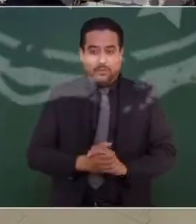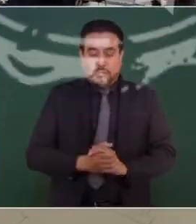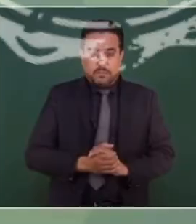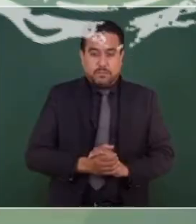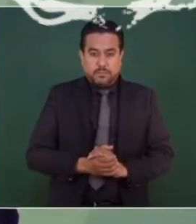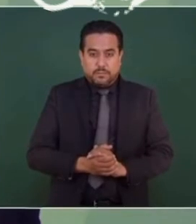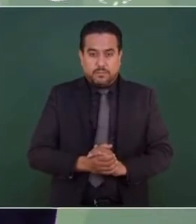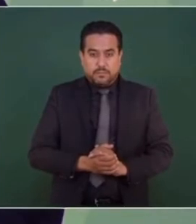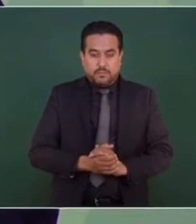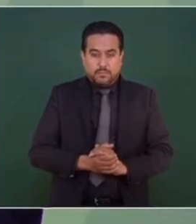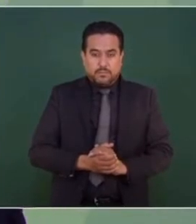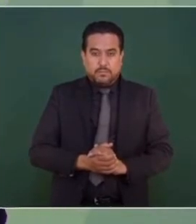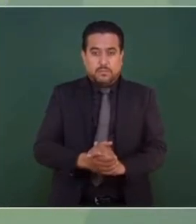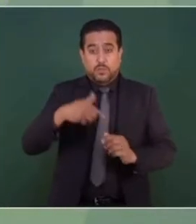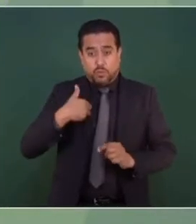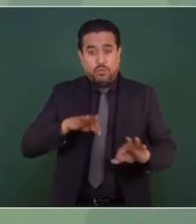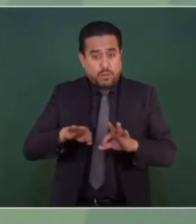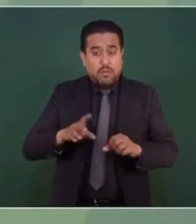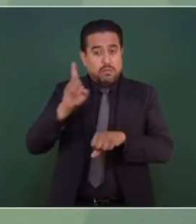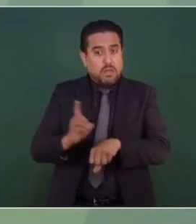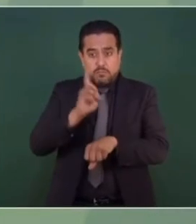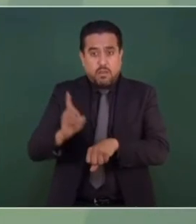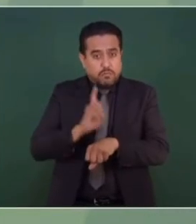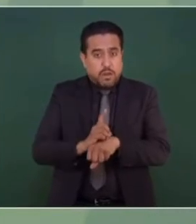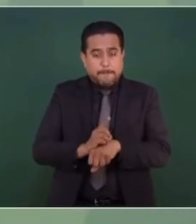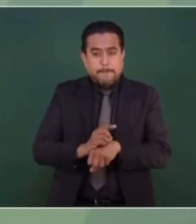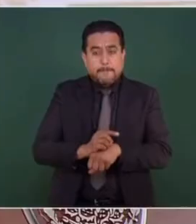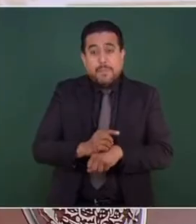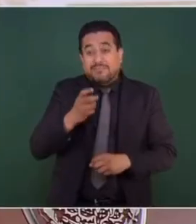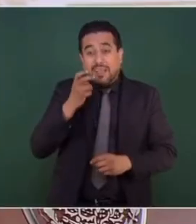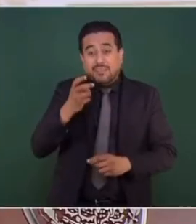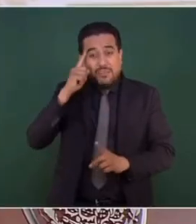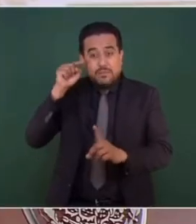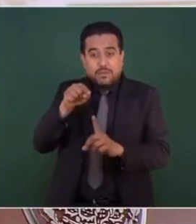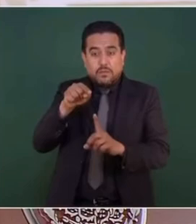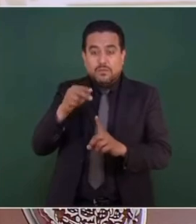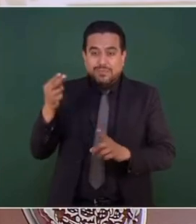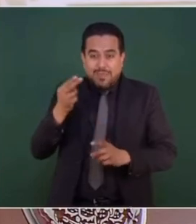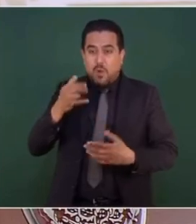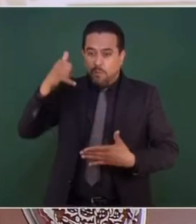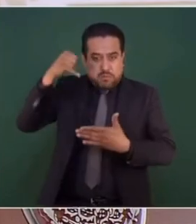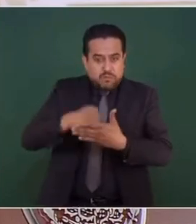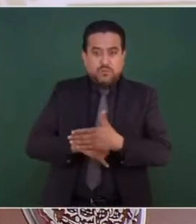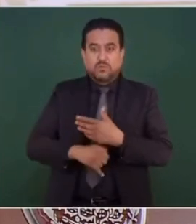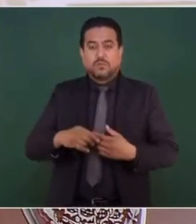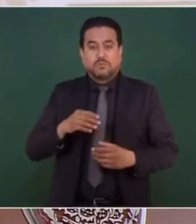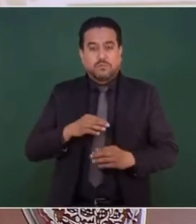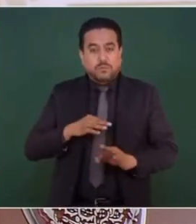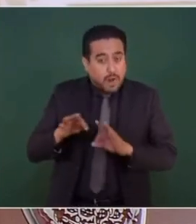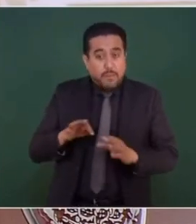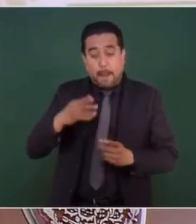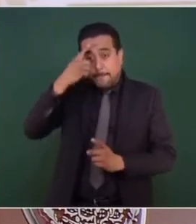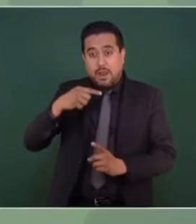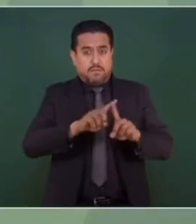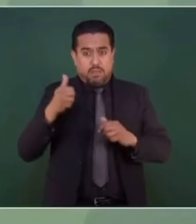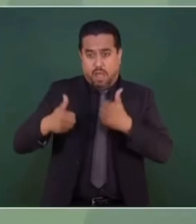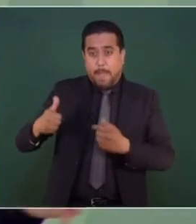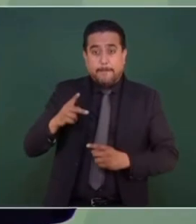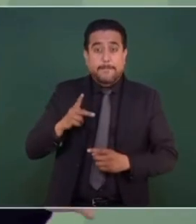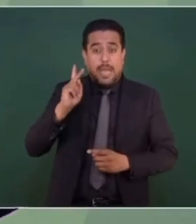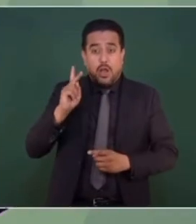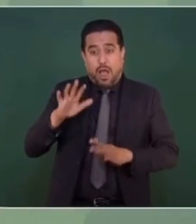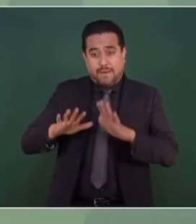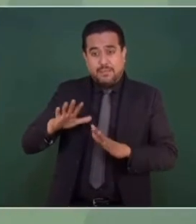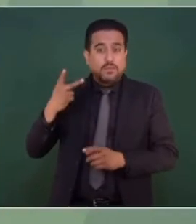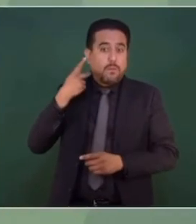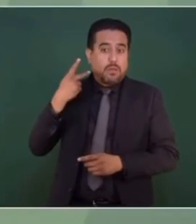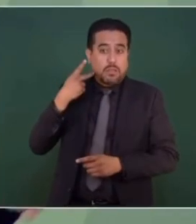Estamos trabajando todos los días con ese propósito que nos estamos aplicando a fondo, que podemos tener diferencias en